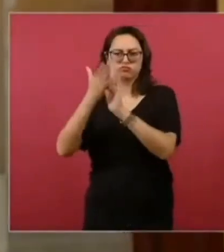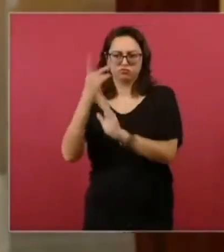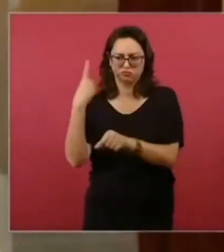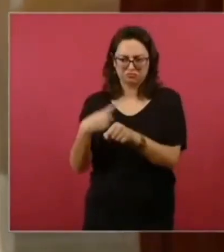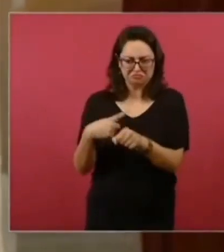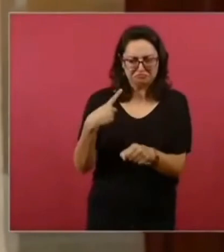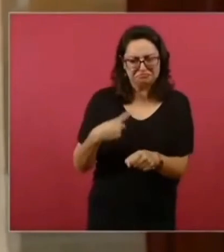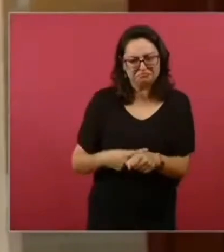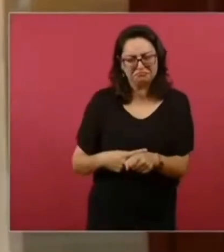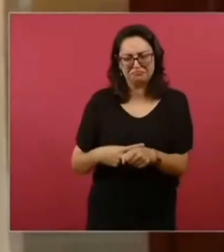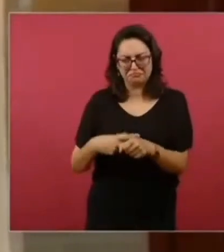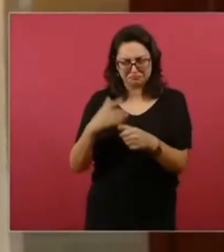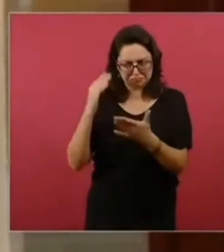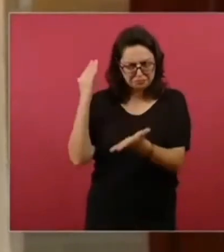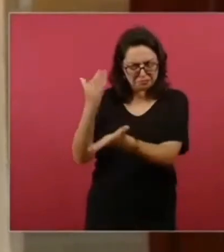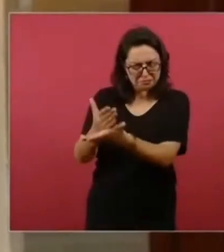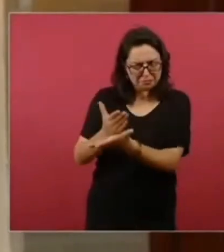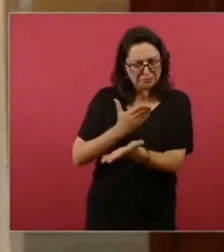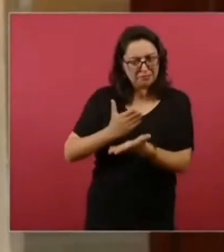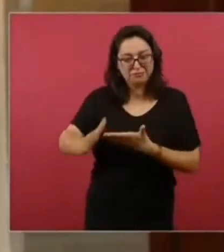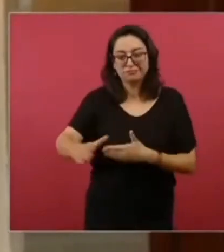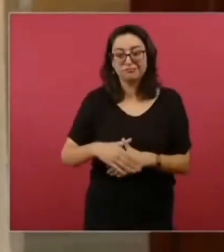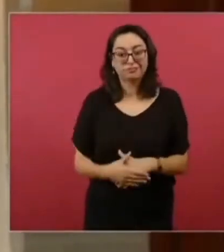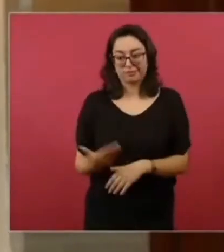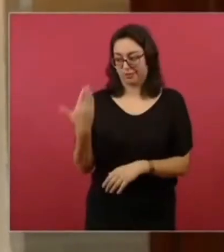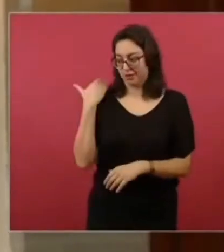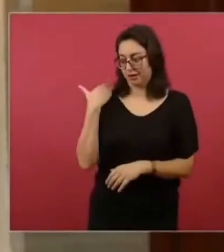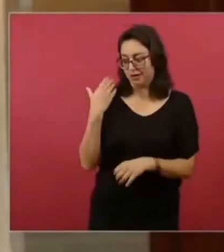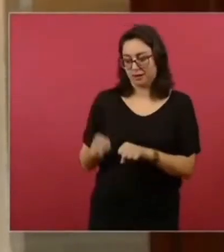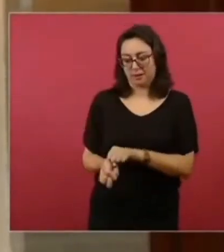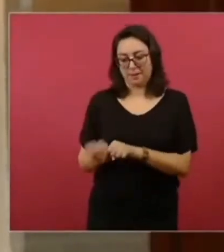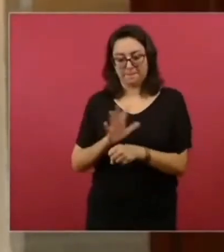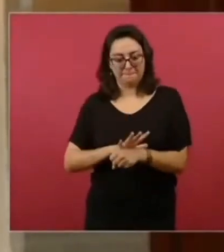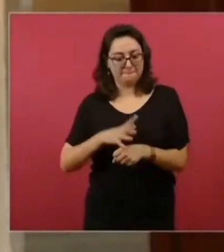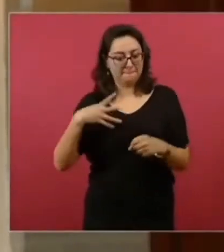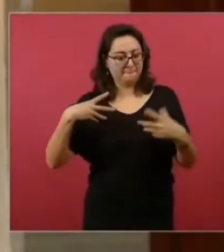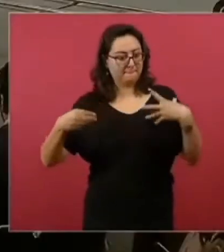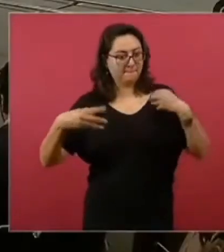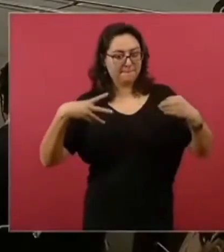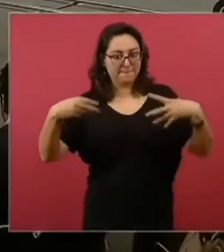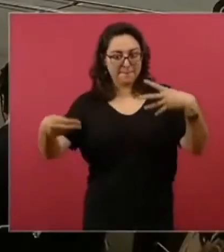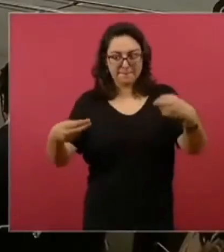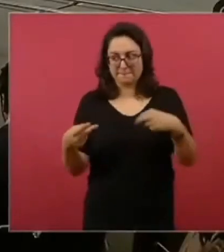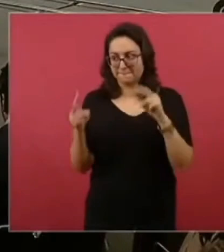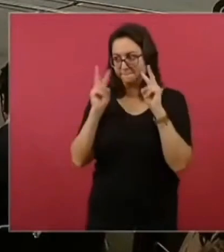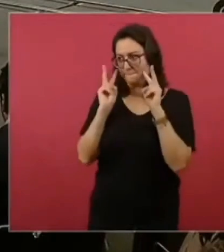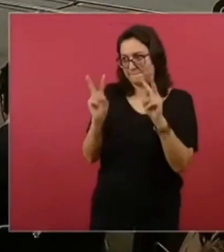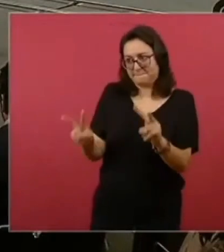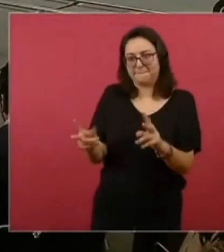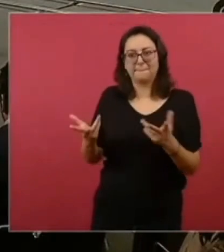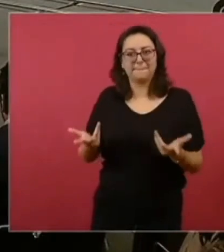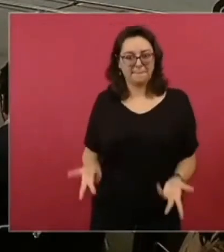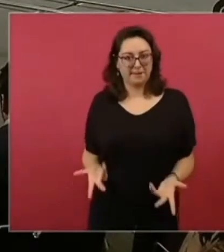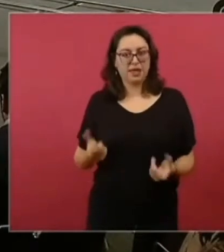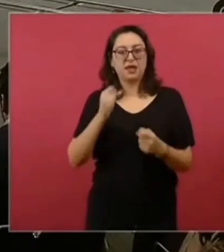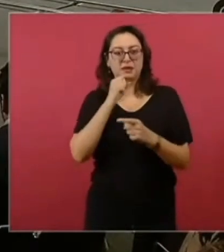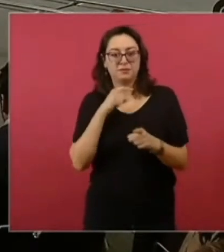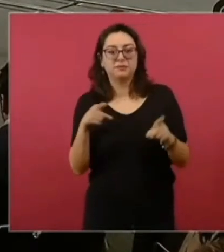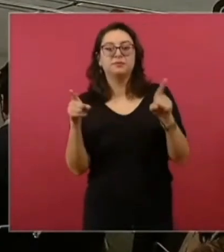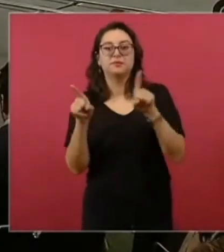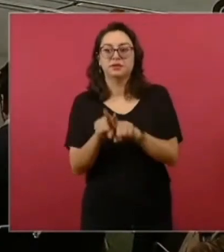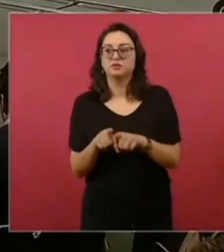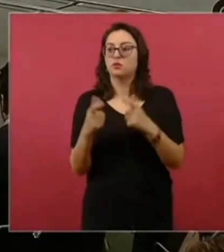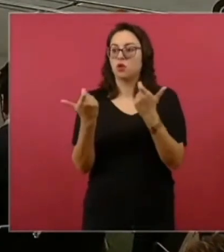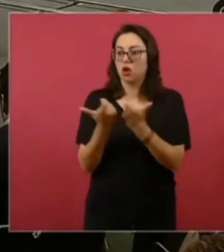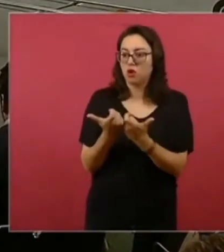detienen el cambio climático. Esos son fenómenos que tenemos que trabajar en conjunto con nuestros países hermanos, ya sea los que tenemos vecinos, pero también los que podamos tener